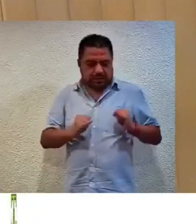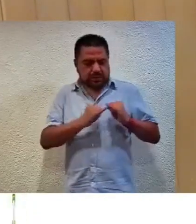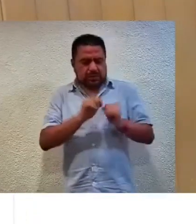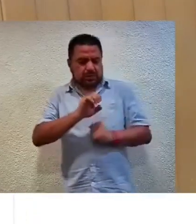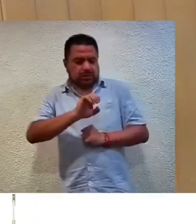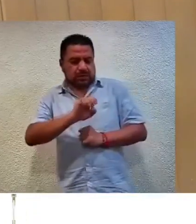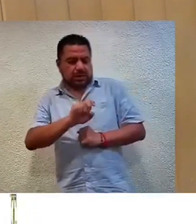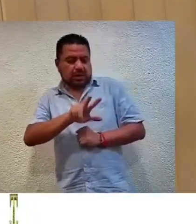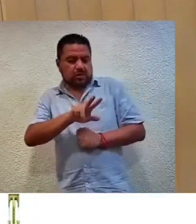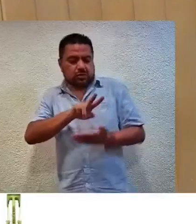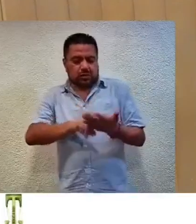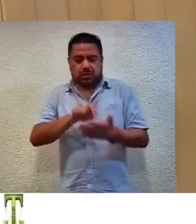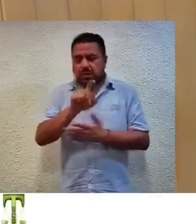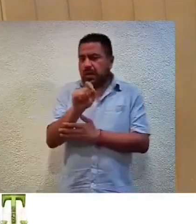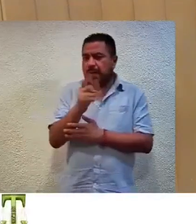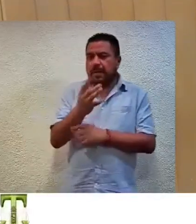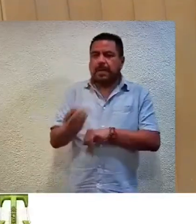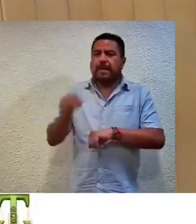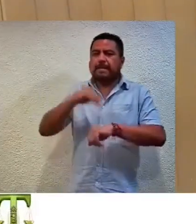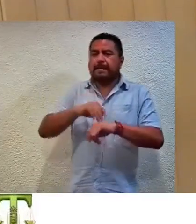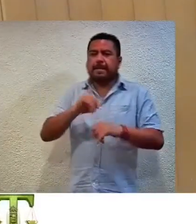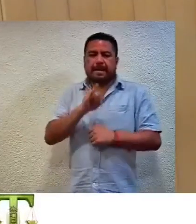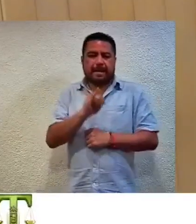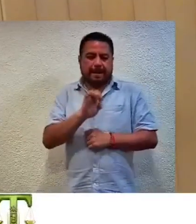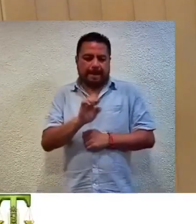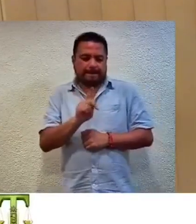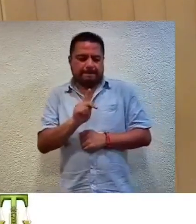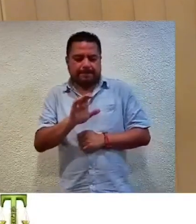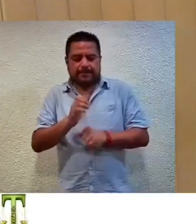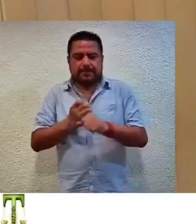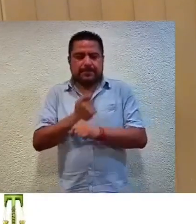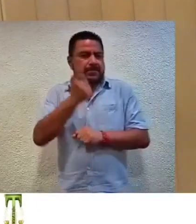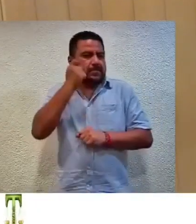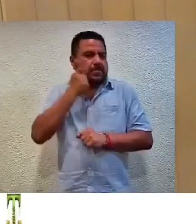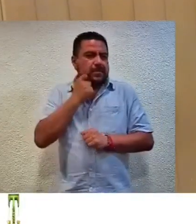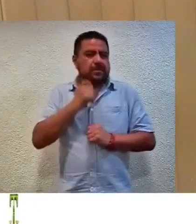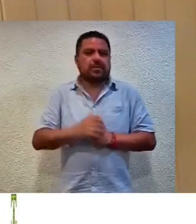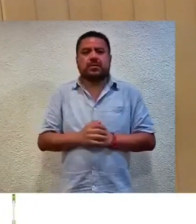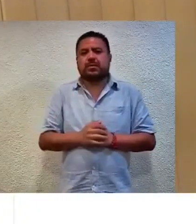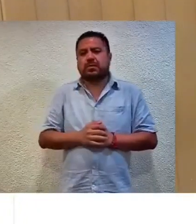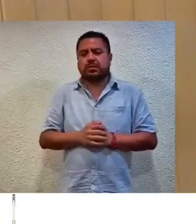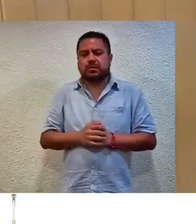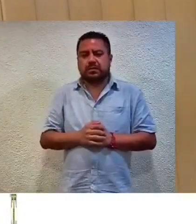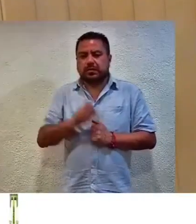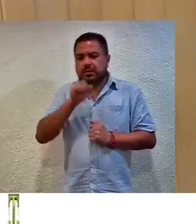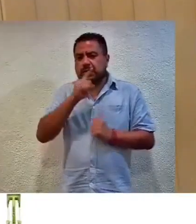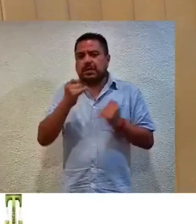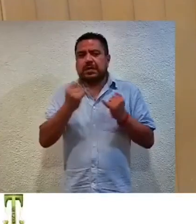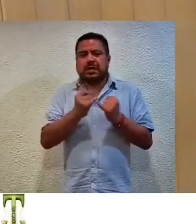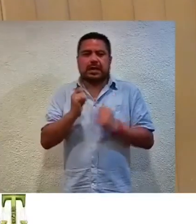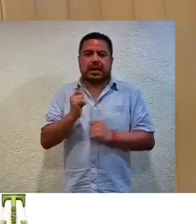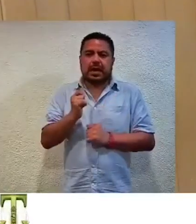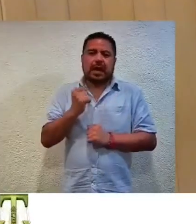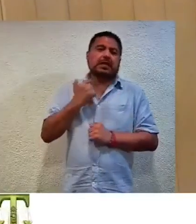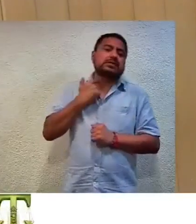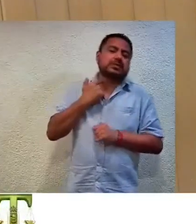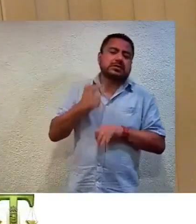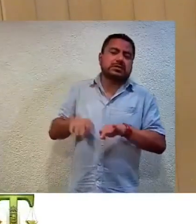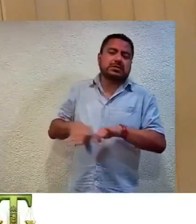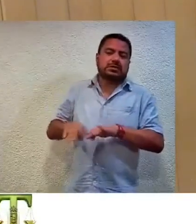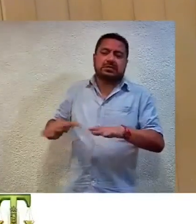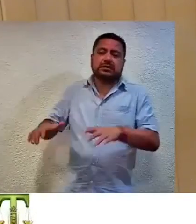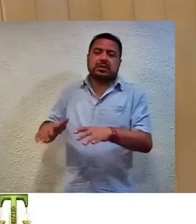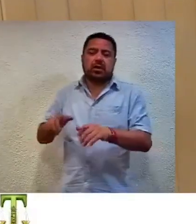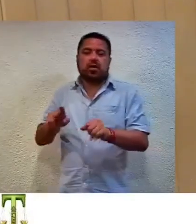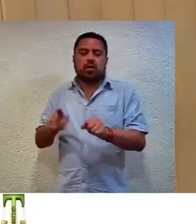2024, promovido por el Instituto Electoral y de Participación Ciudadana del Estado de Guerrero y un ex trabajador, quien fungió como